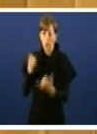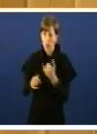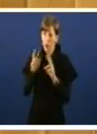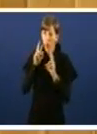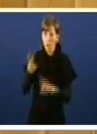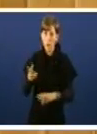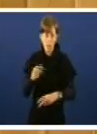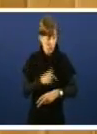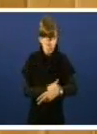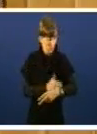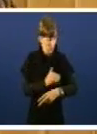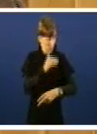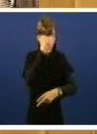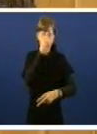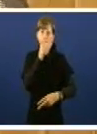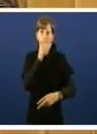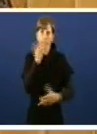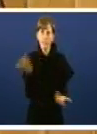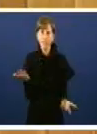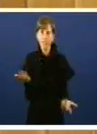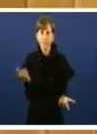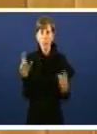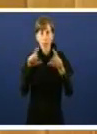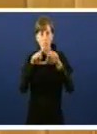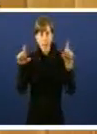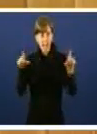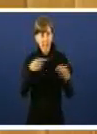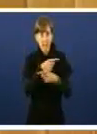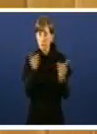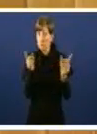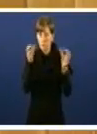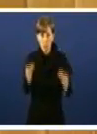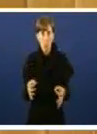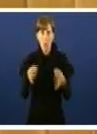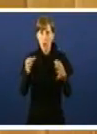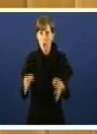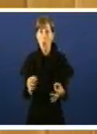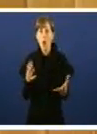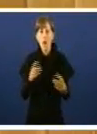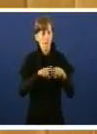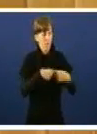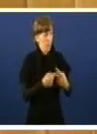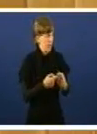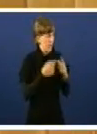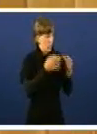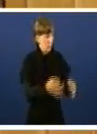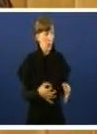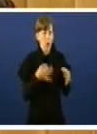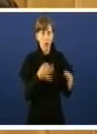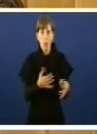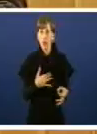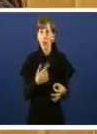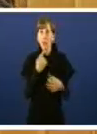segue sen fluir. O crédito segue sen fluir caras empresas, o crédito segue sen fluir caras familias, e, portanto, non hai